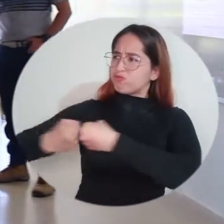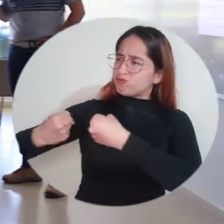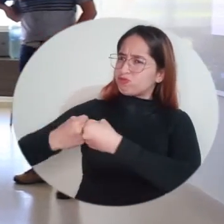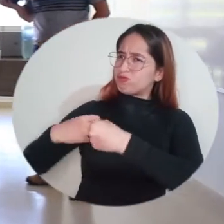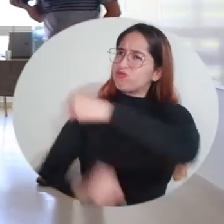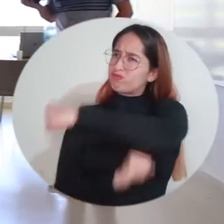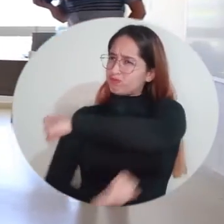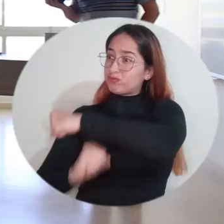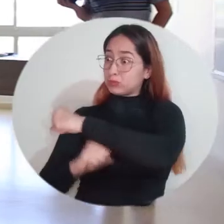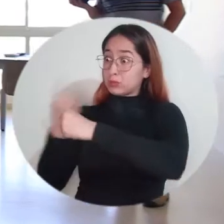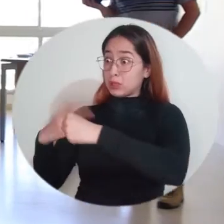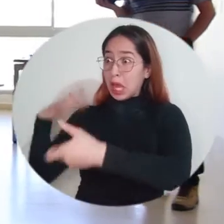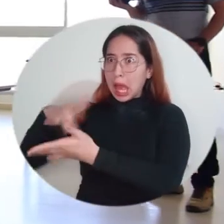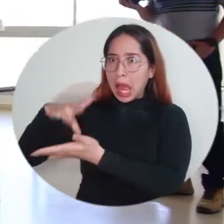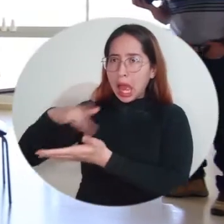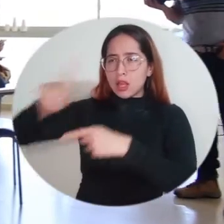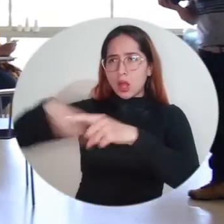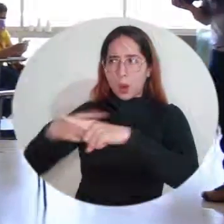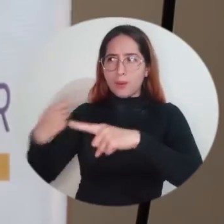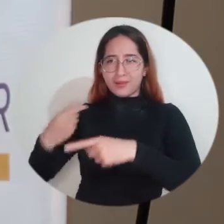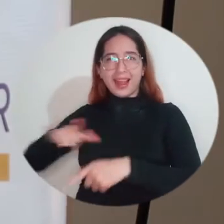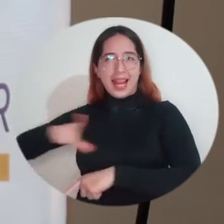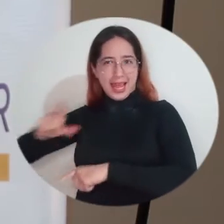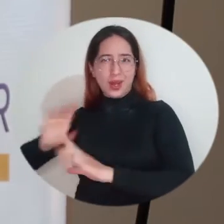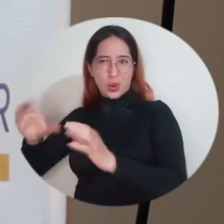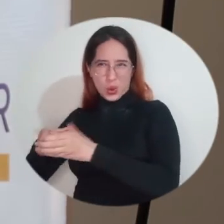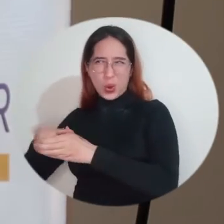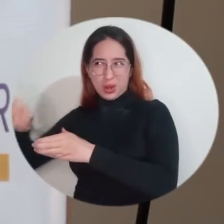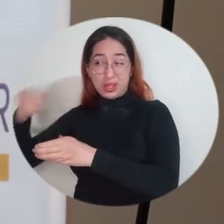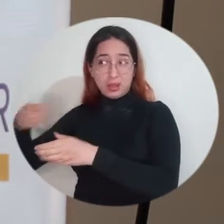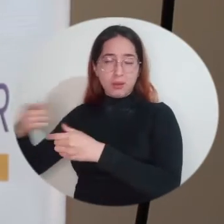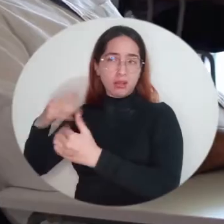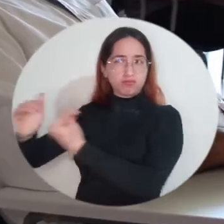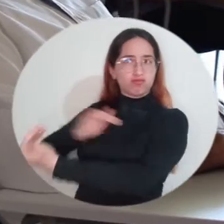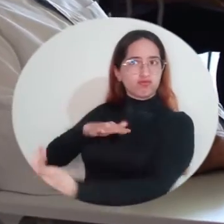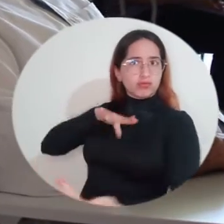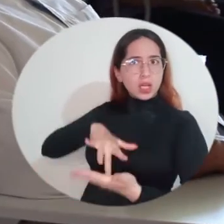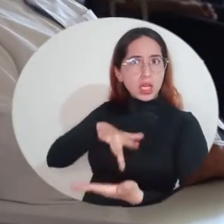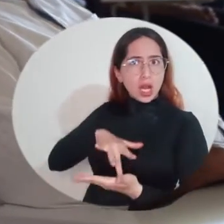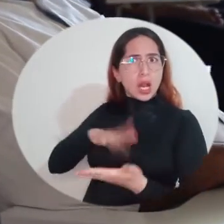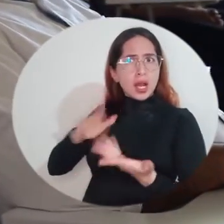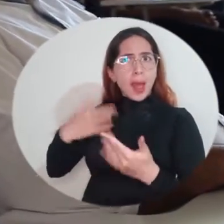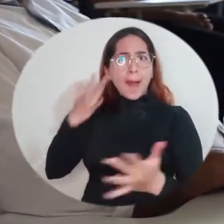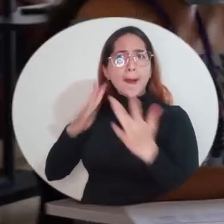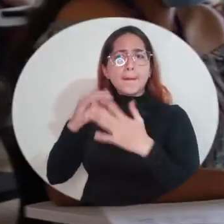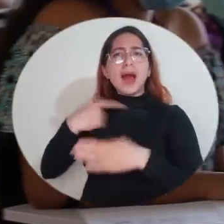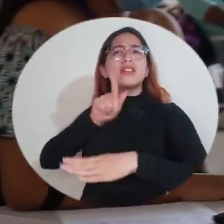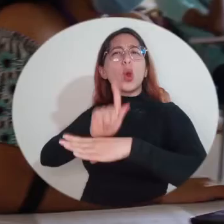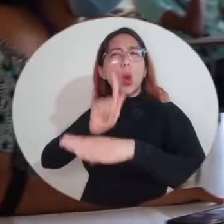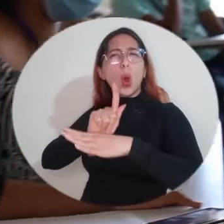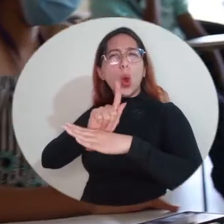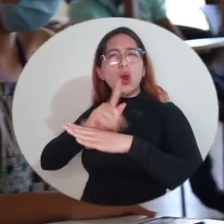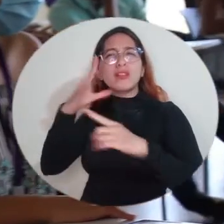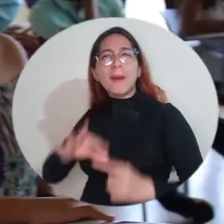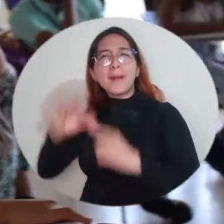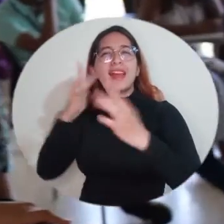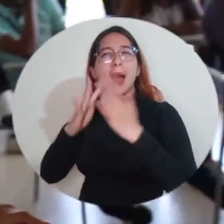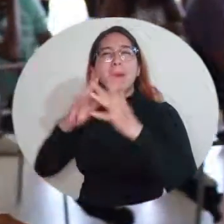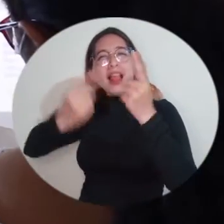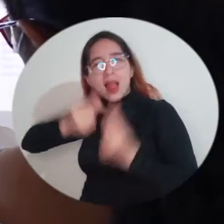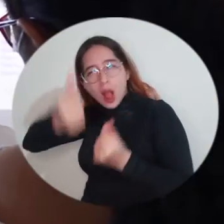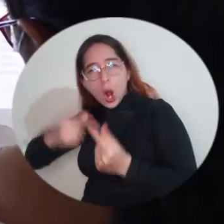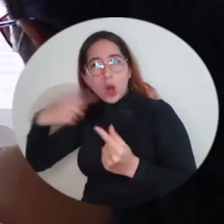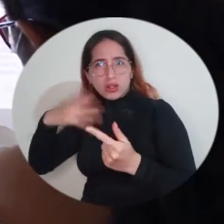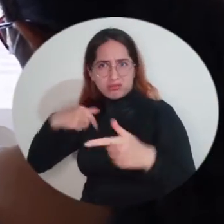participando en la semana del emprendimiento que es liderada por Infotep y que nos ha invitado a participar. Para el caso, con la Facultad de Ciencias Empresariales y